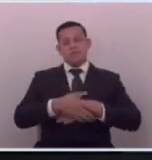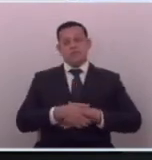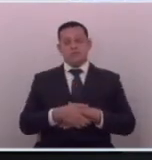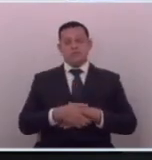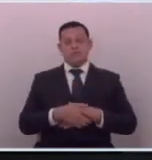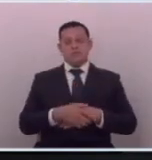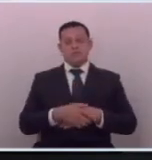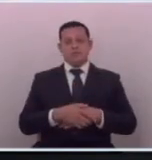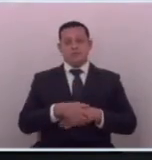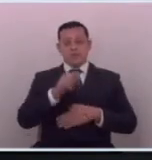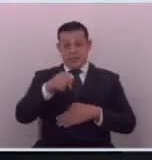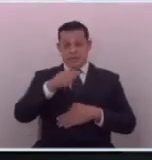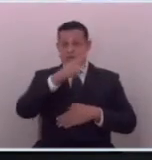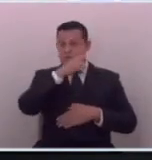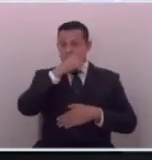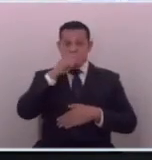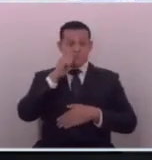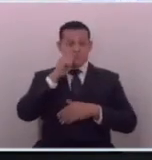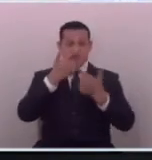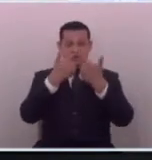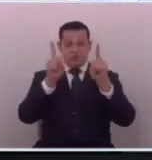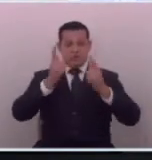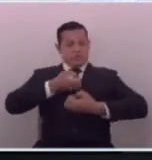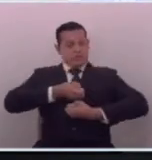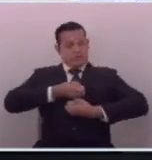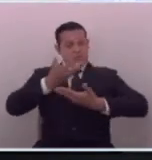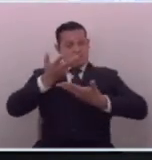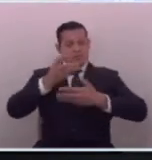eso es callar la libertad de expresión